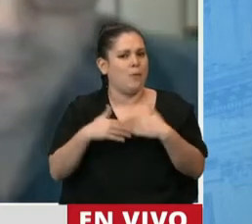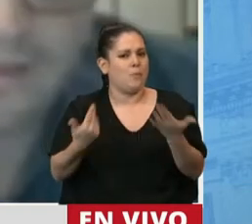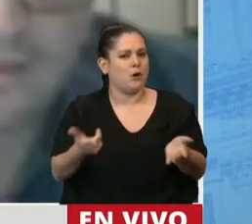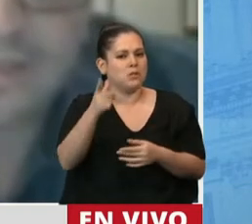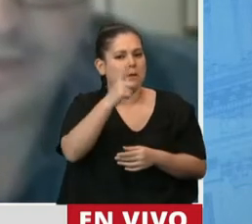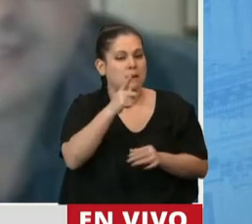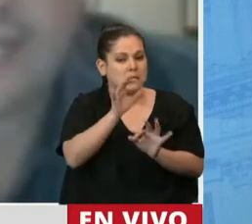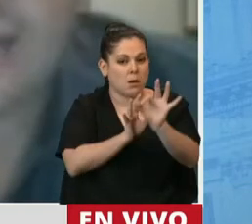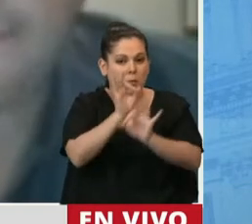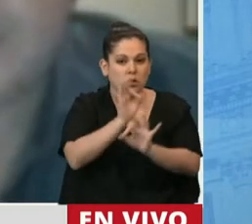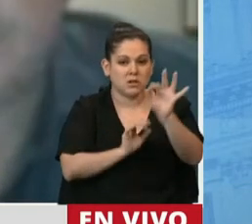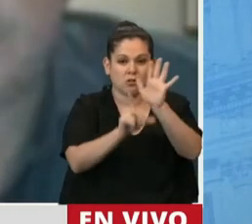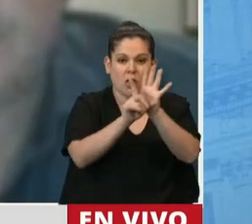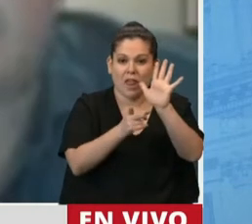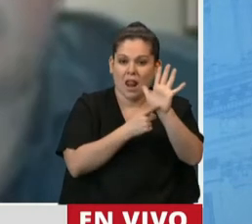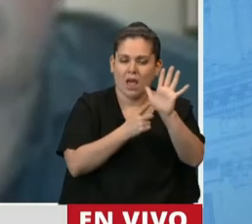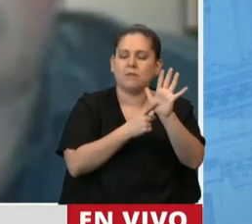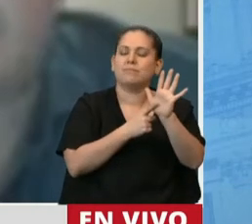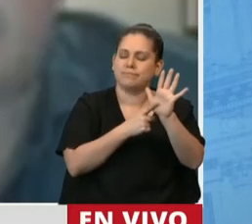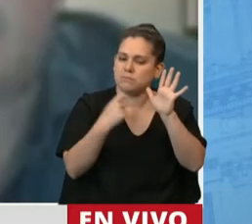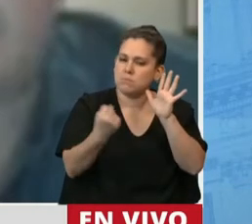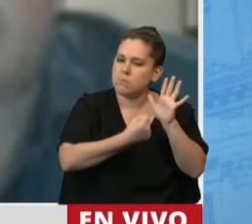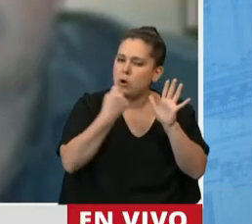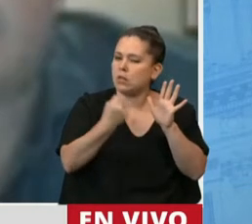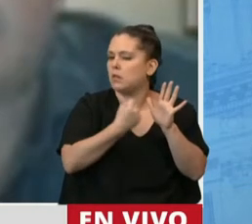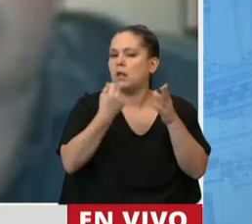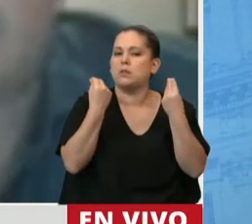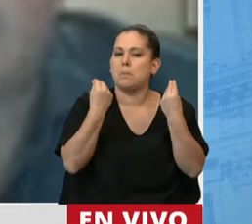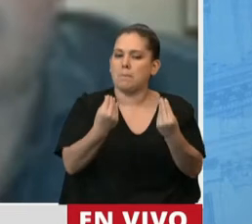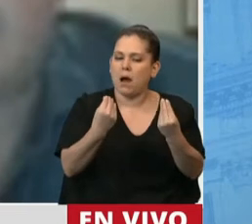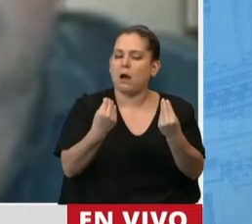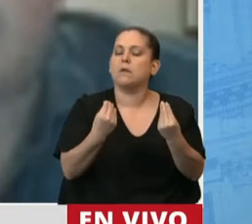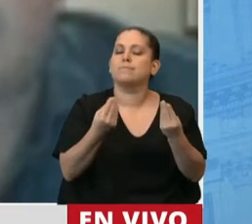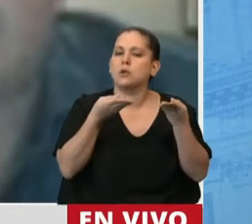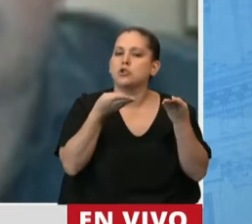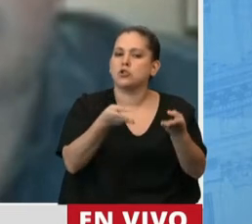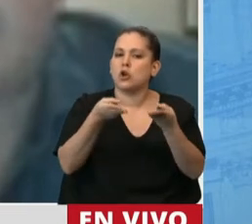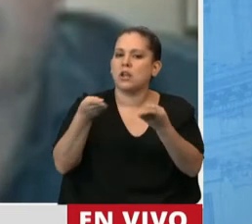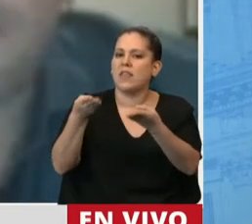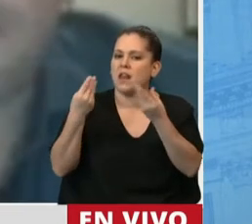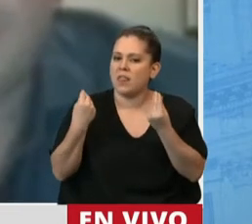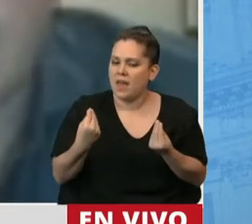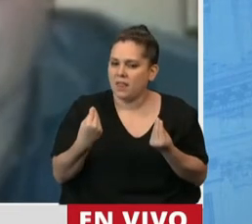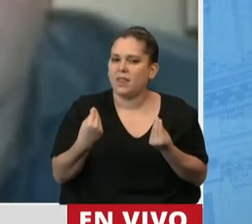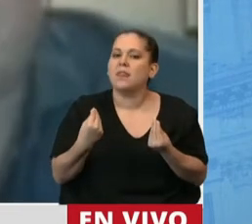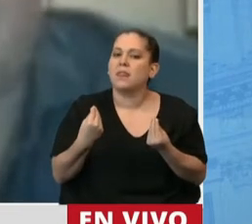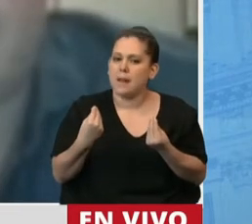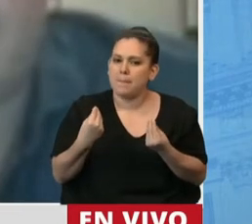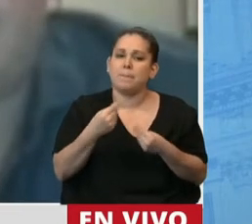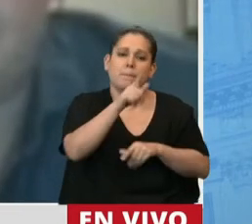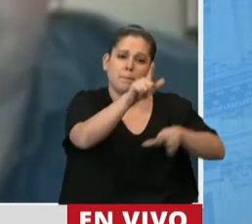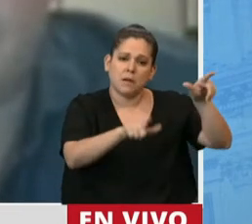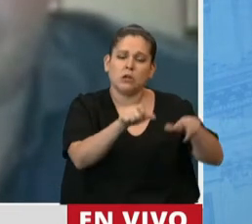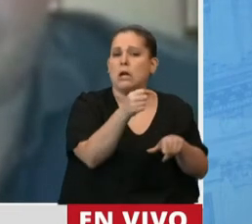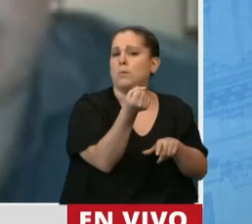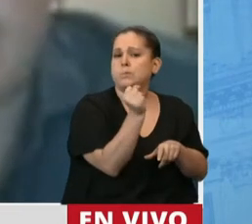votar se basa principalmente en la solidaridad de aquellos que transcurrieron la